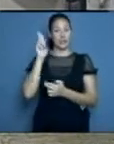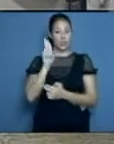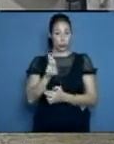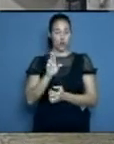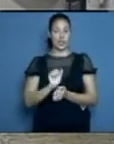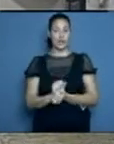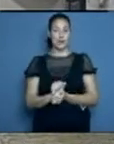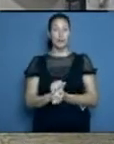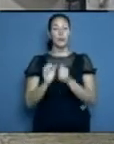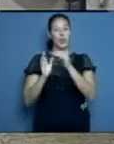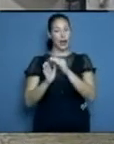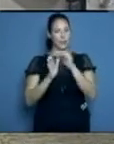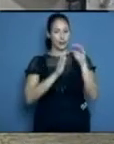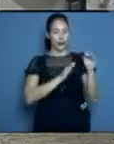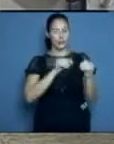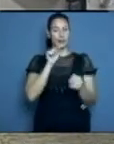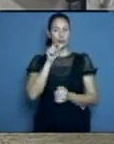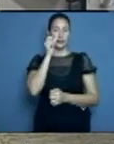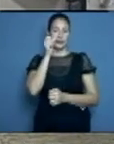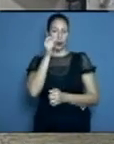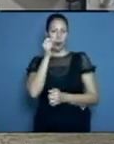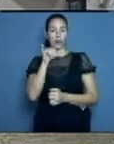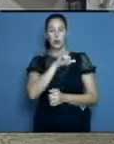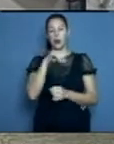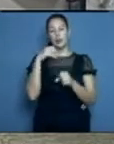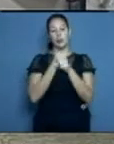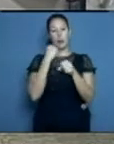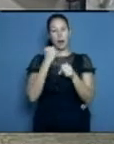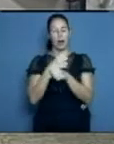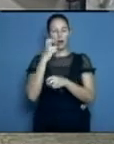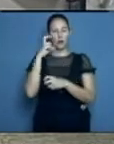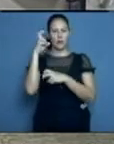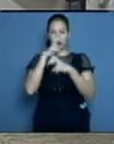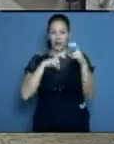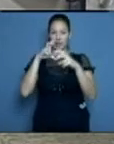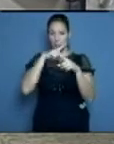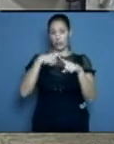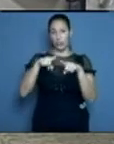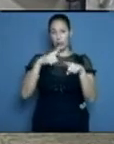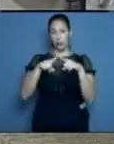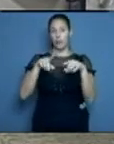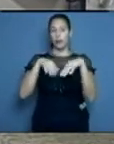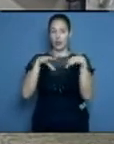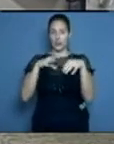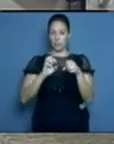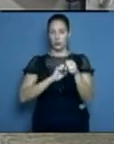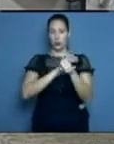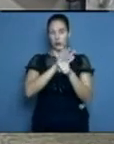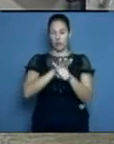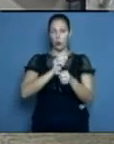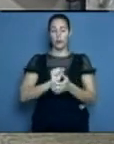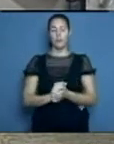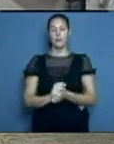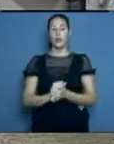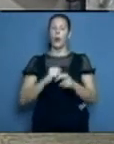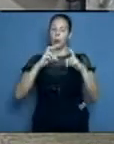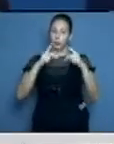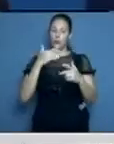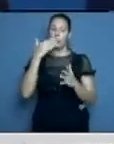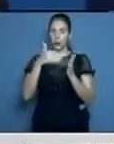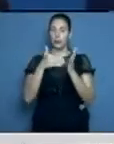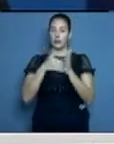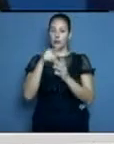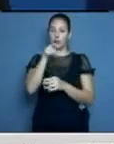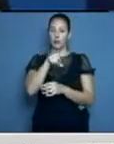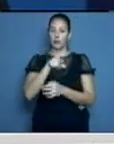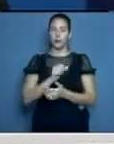autores del protocolo que se ha diseñado en nuestro país para enfrentar la COVID-19. Doctor, nuevamente reitero las buenas tardes para